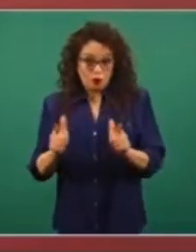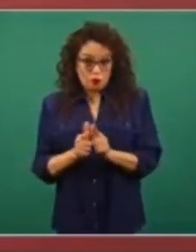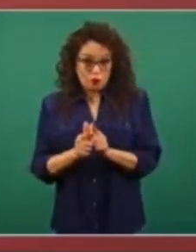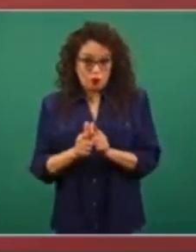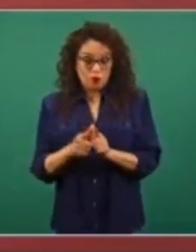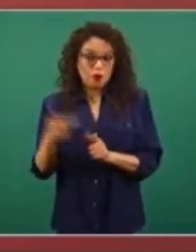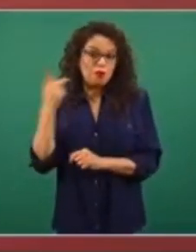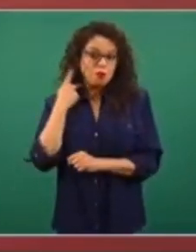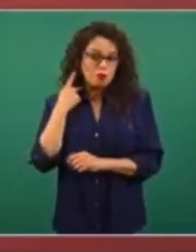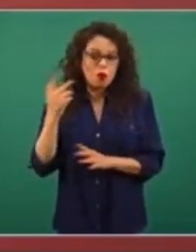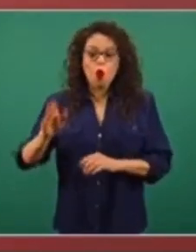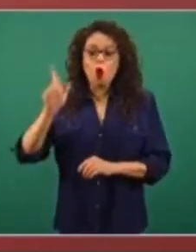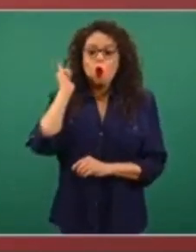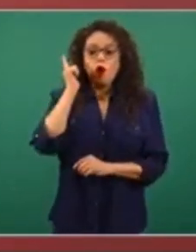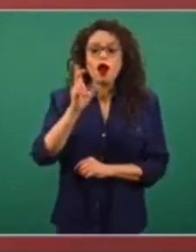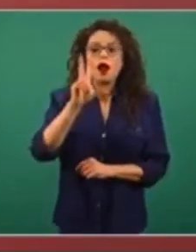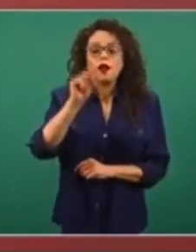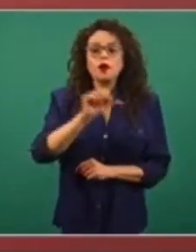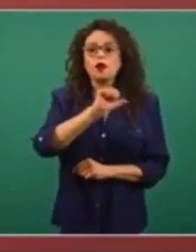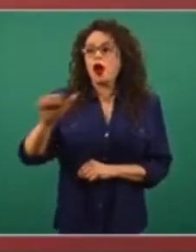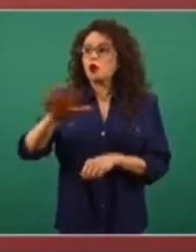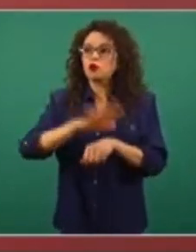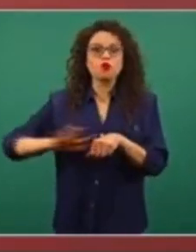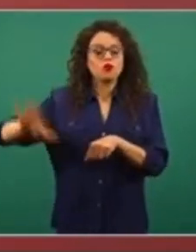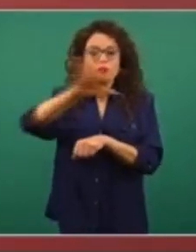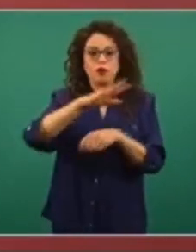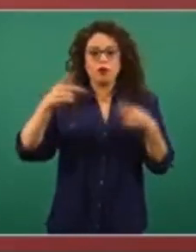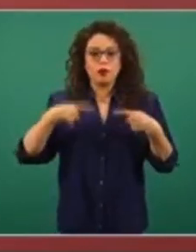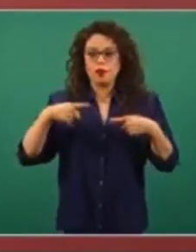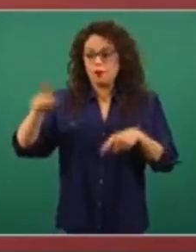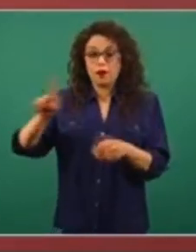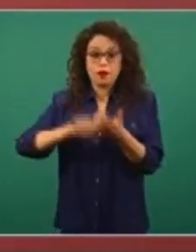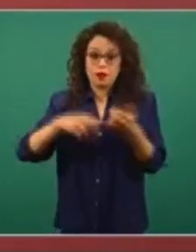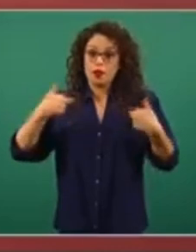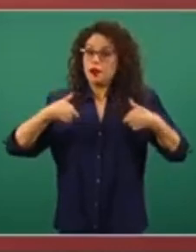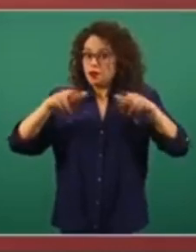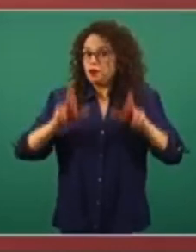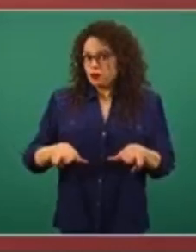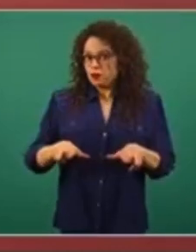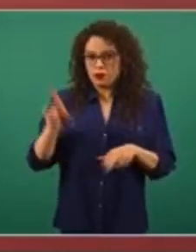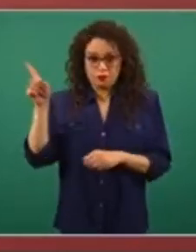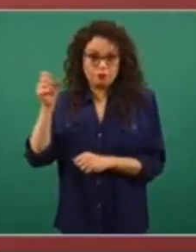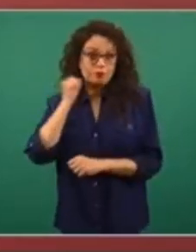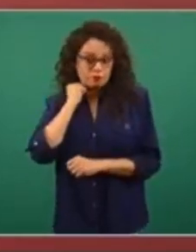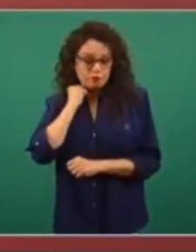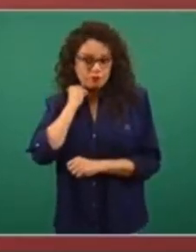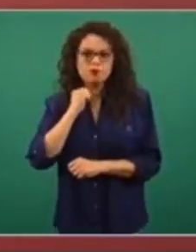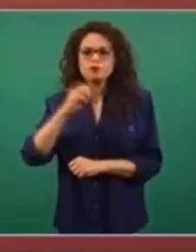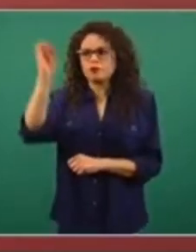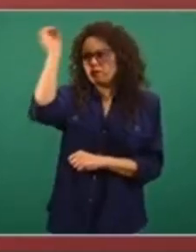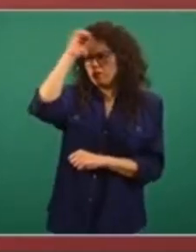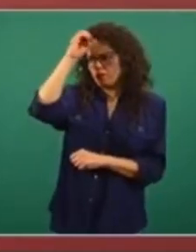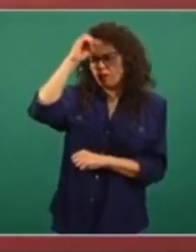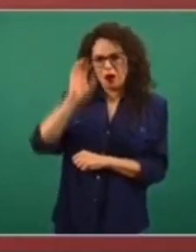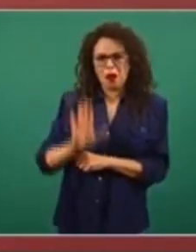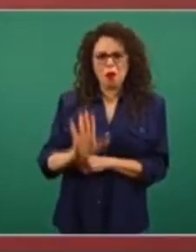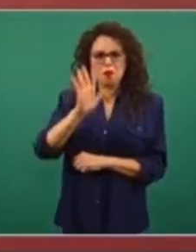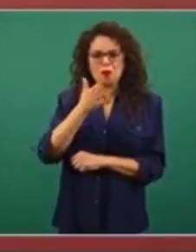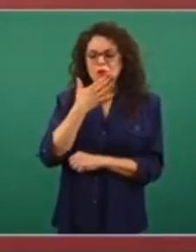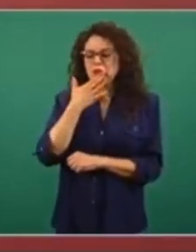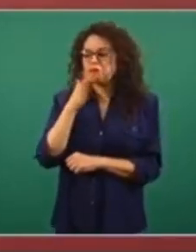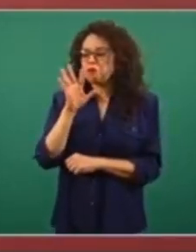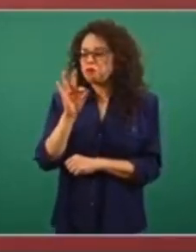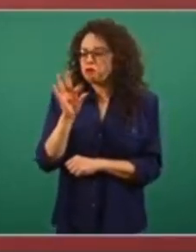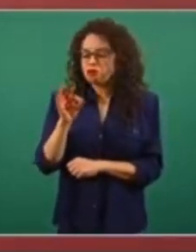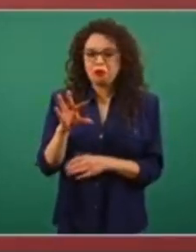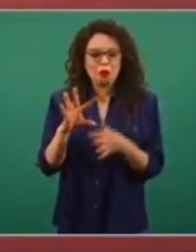que representan como senadoras, opiniones a la ligera sobre las vacunas, específicamente hablaban de la